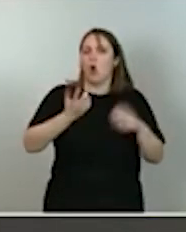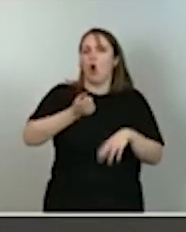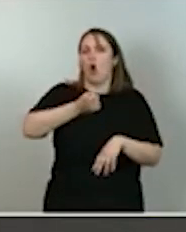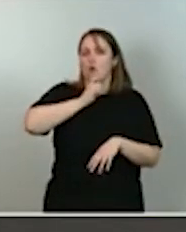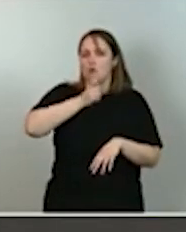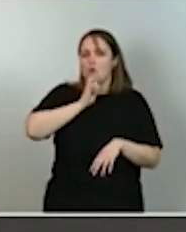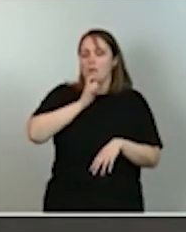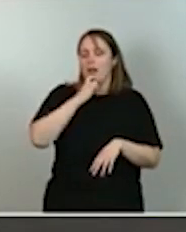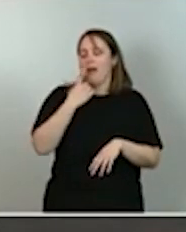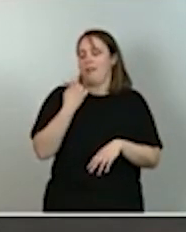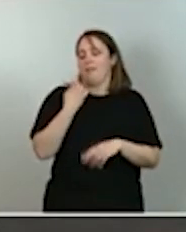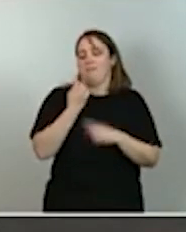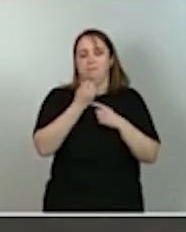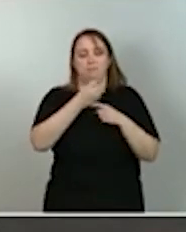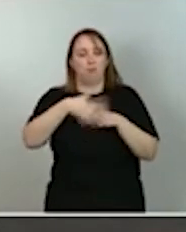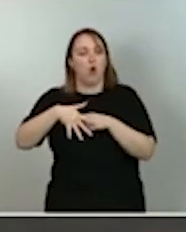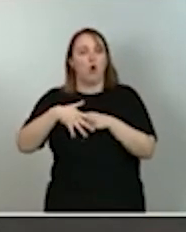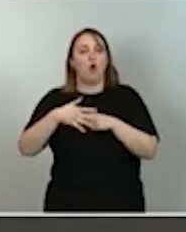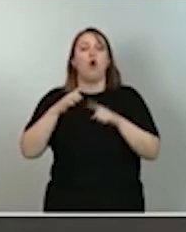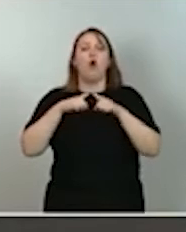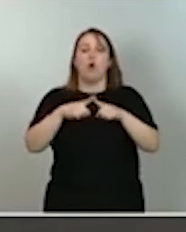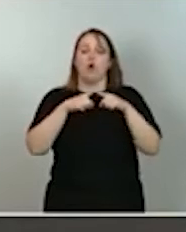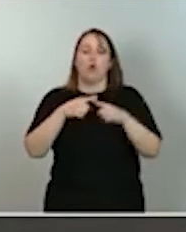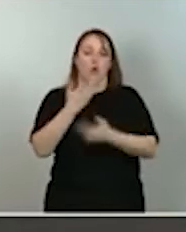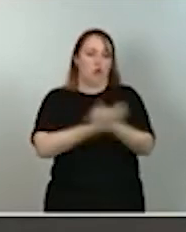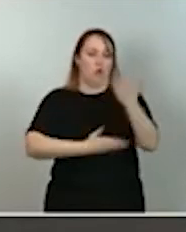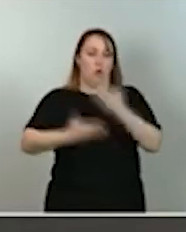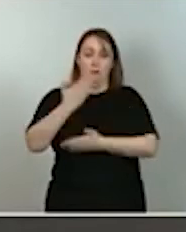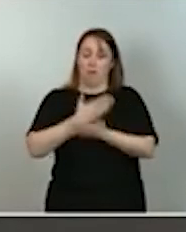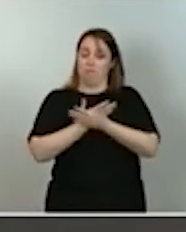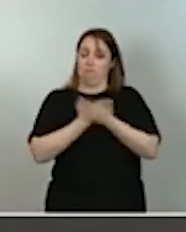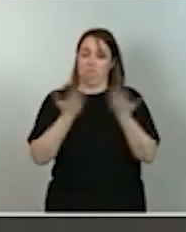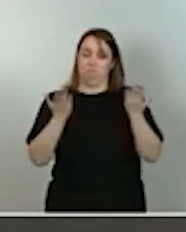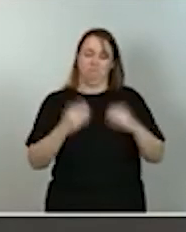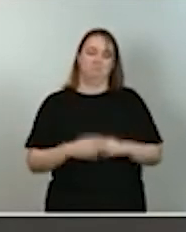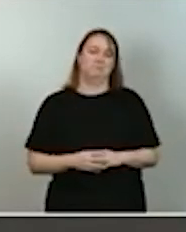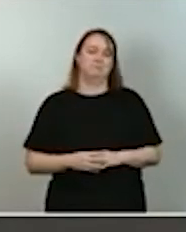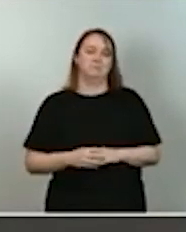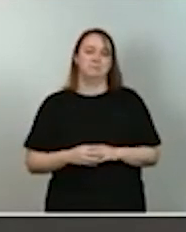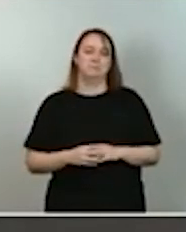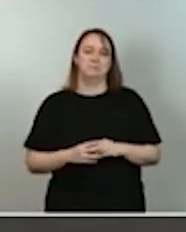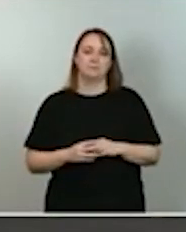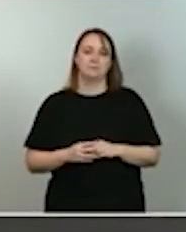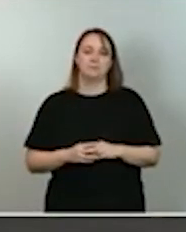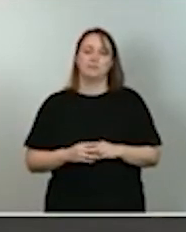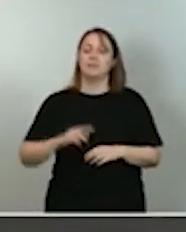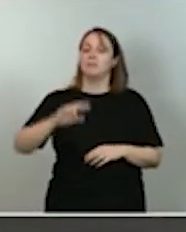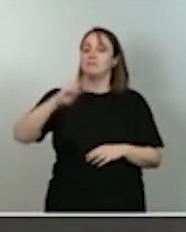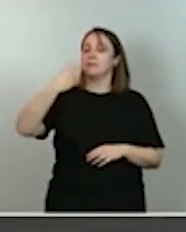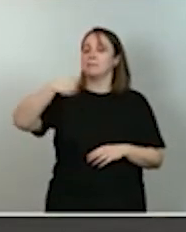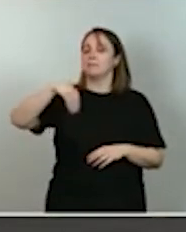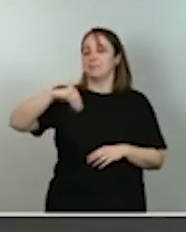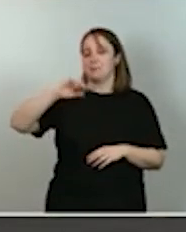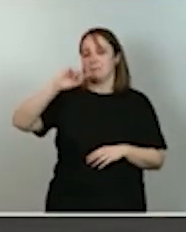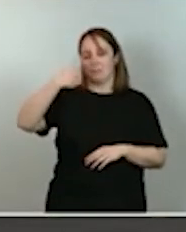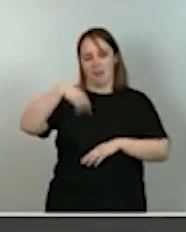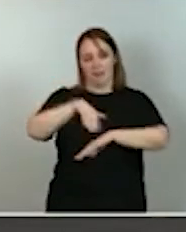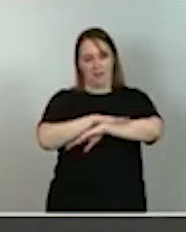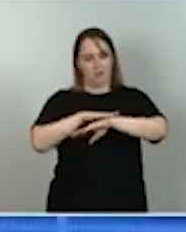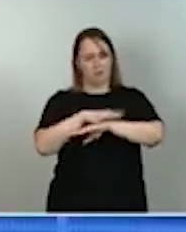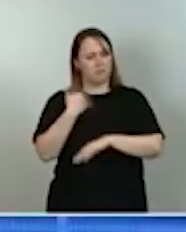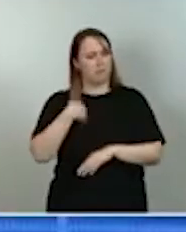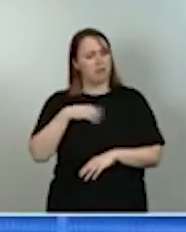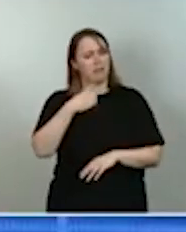contando con la colaboración de todos. El plan de recuperación, lo ha señalado la vicepresidenta primera del Gobierno, es necesariamente